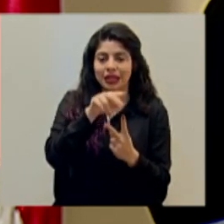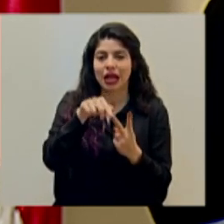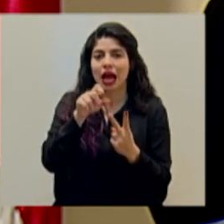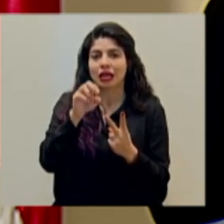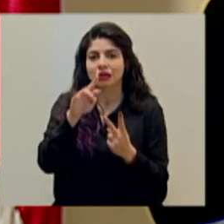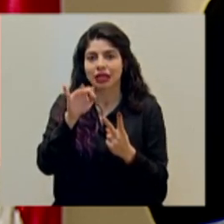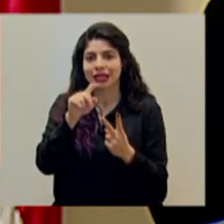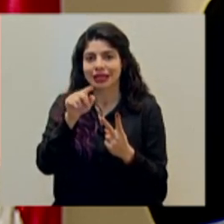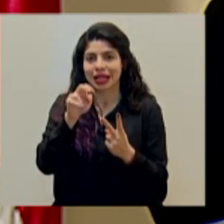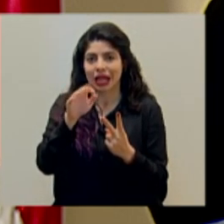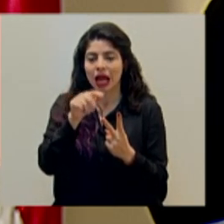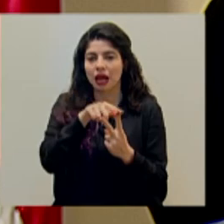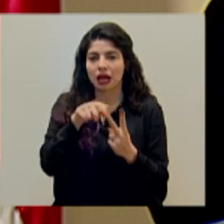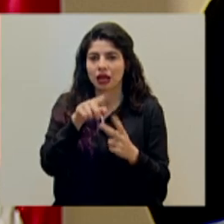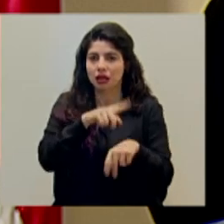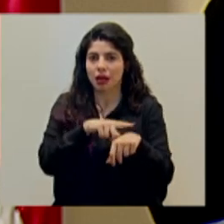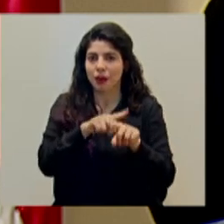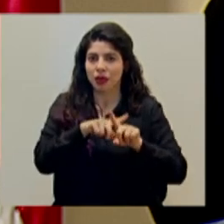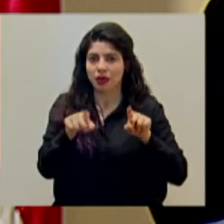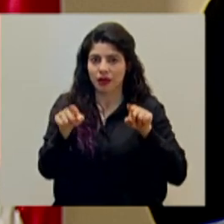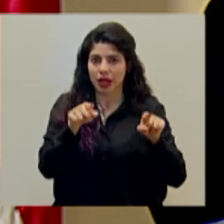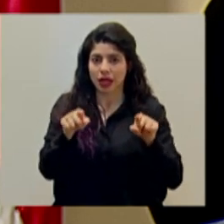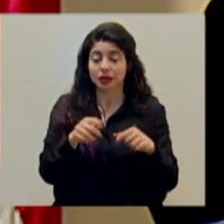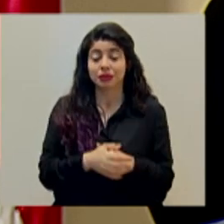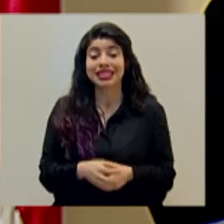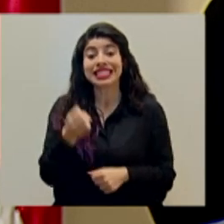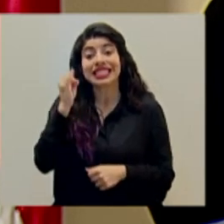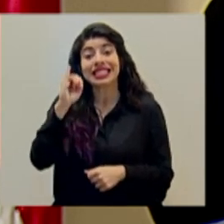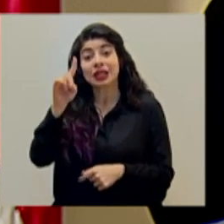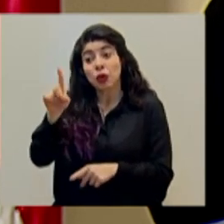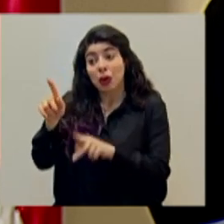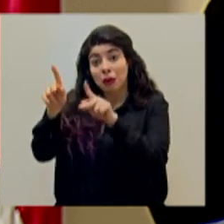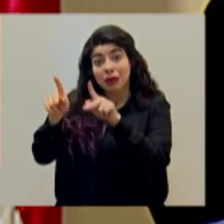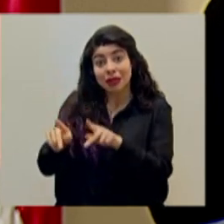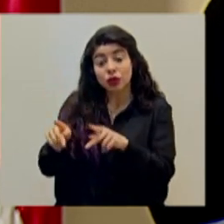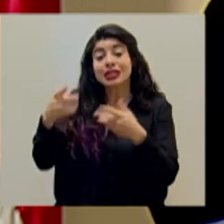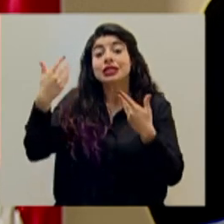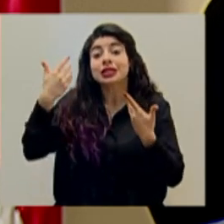También aquí, bueno, indicar que las personas que ya tuvieron COVID-19